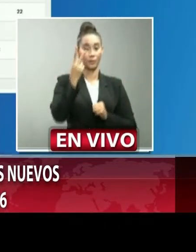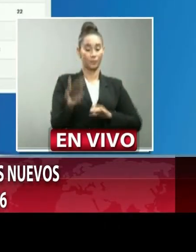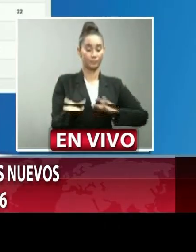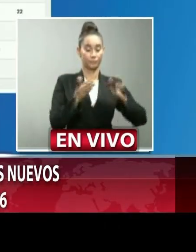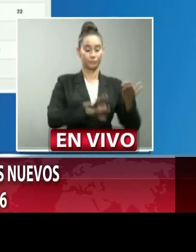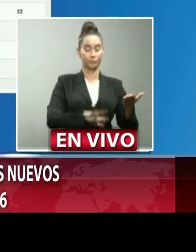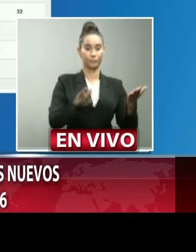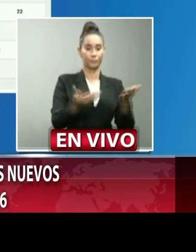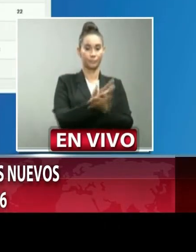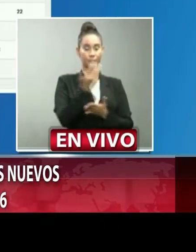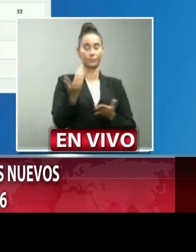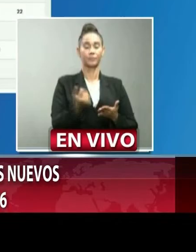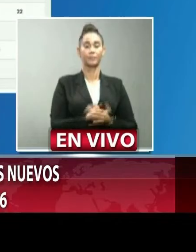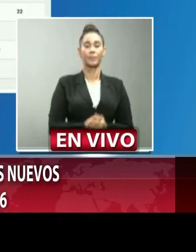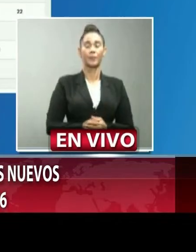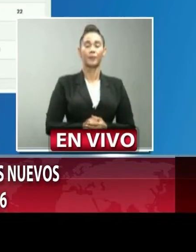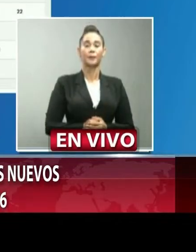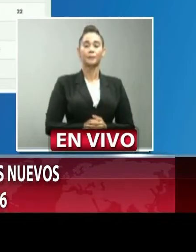fallecimientos